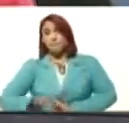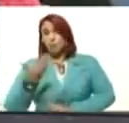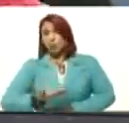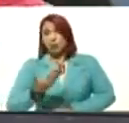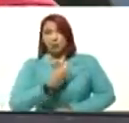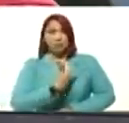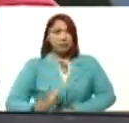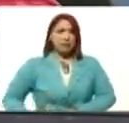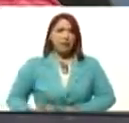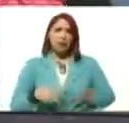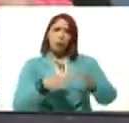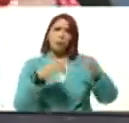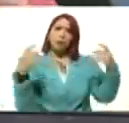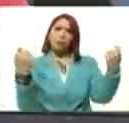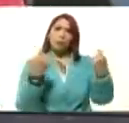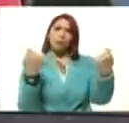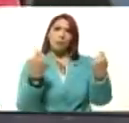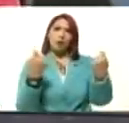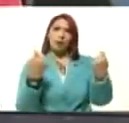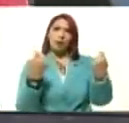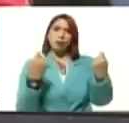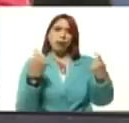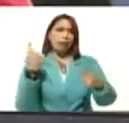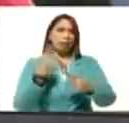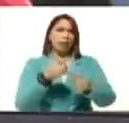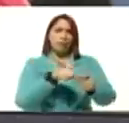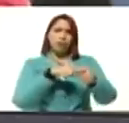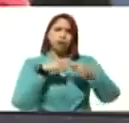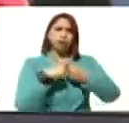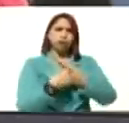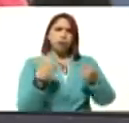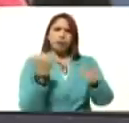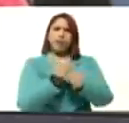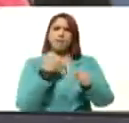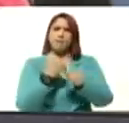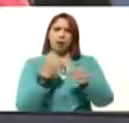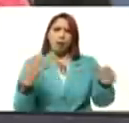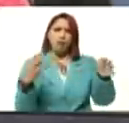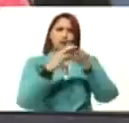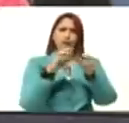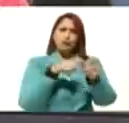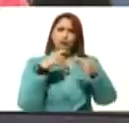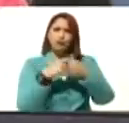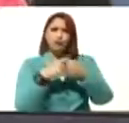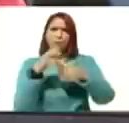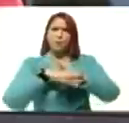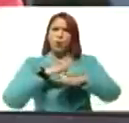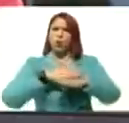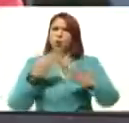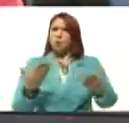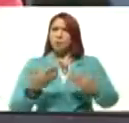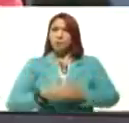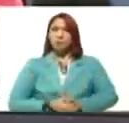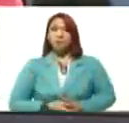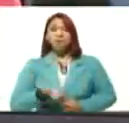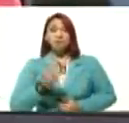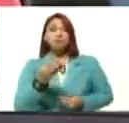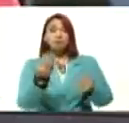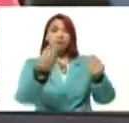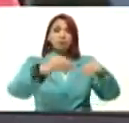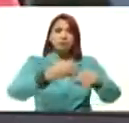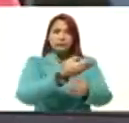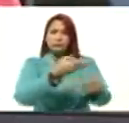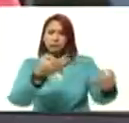que este comando de campaña opera para el gran polo patriótico. ¿Por qué? Porque hay una alianza